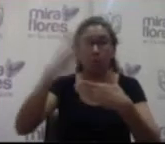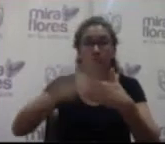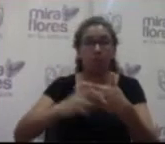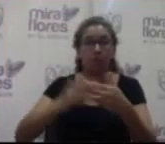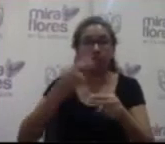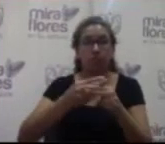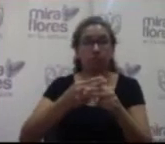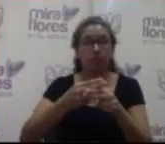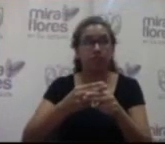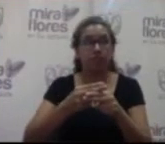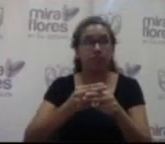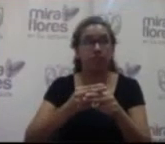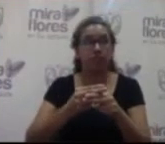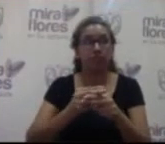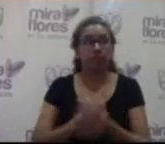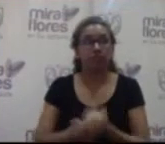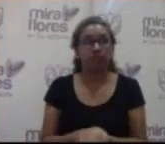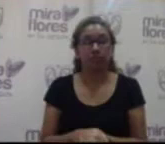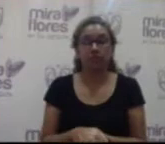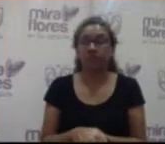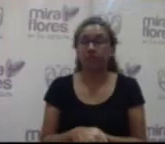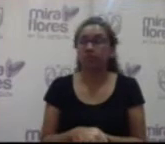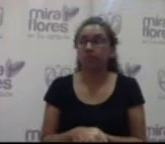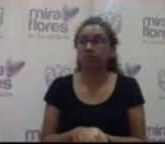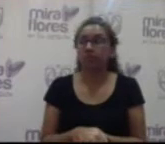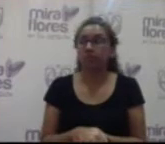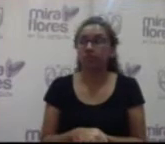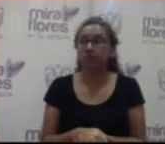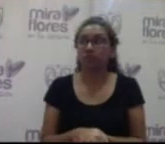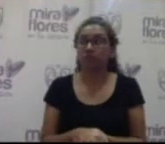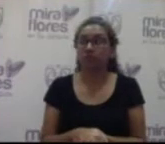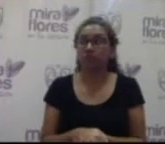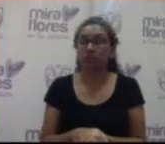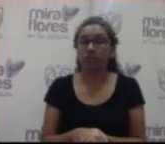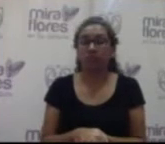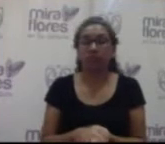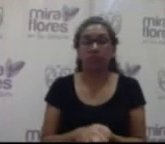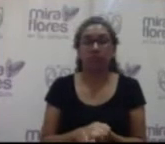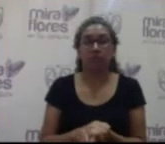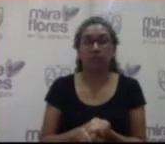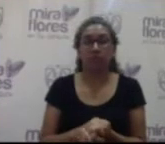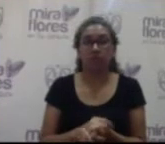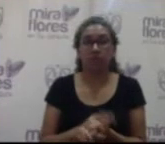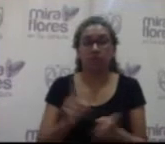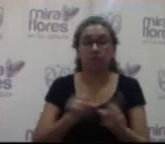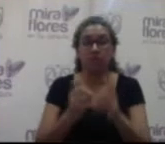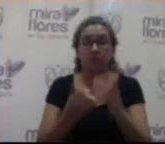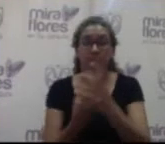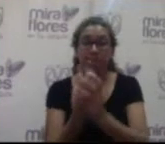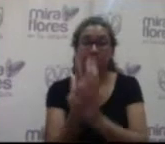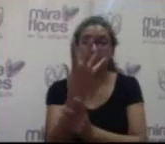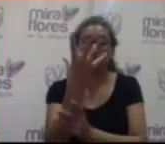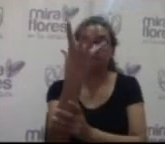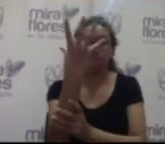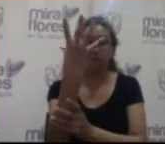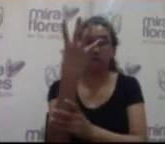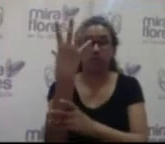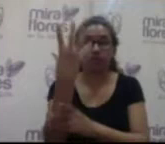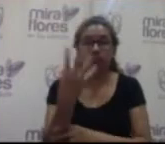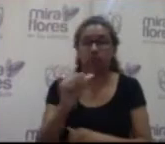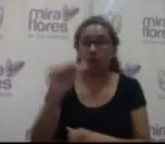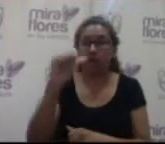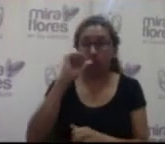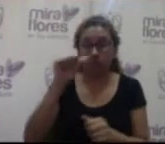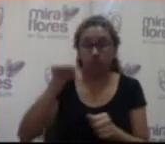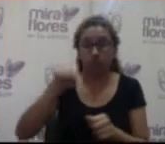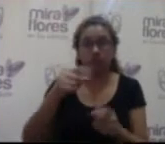proyecto mencionado como la planta portátil de tratamiento de agua que es algo que es